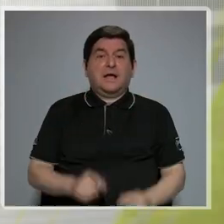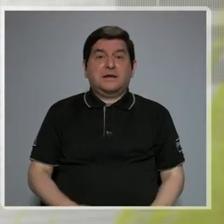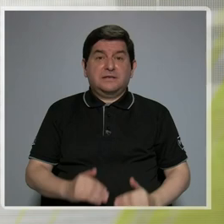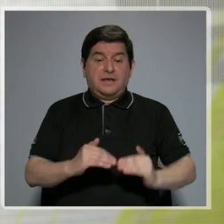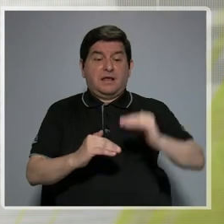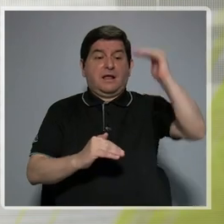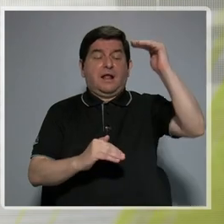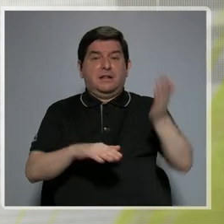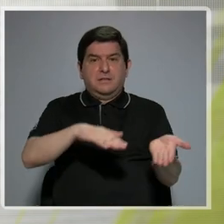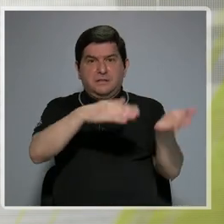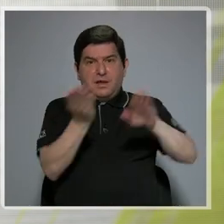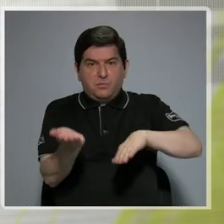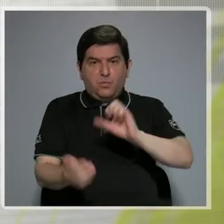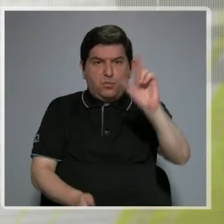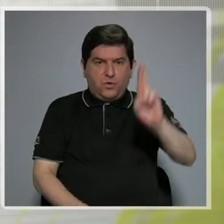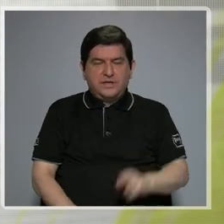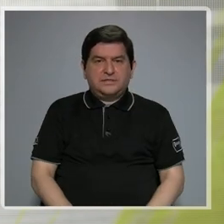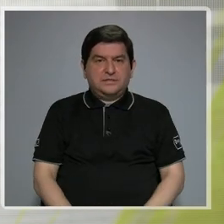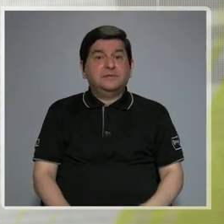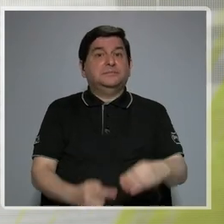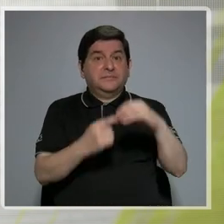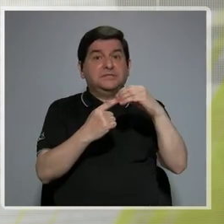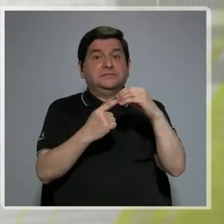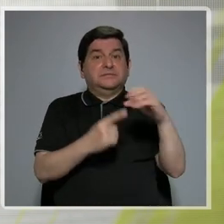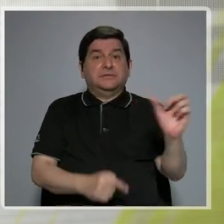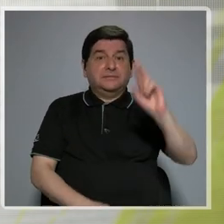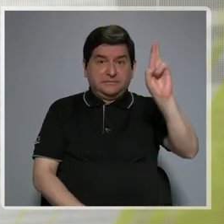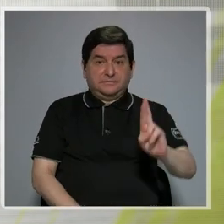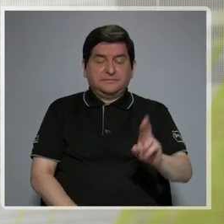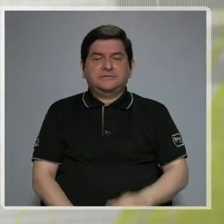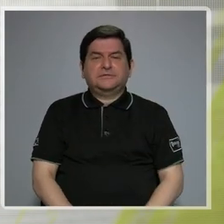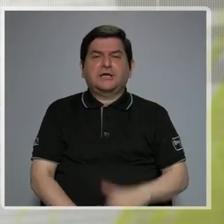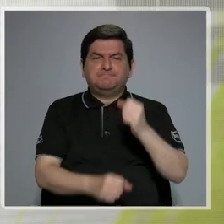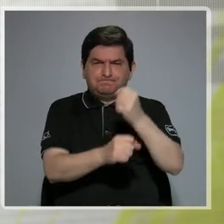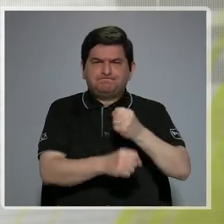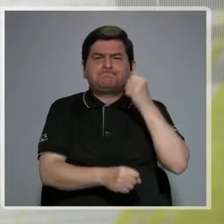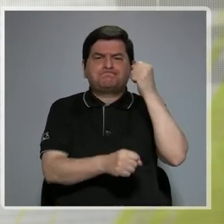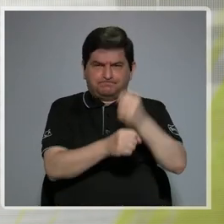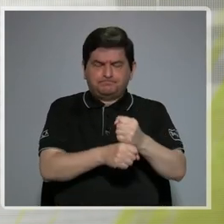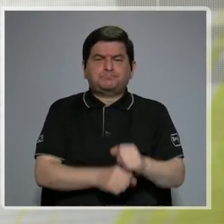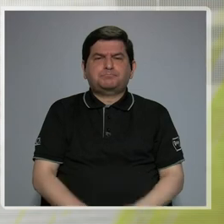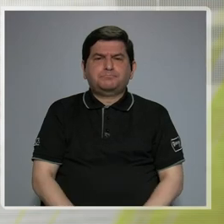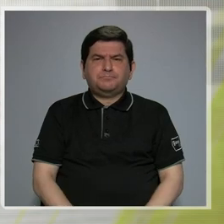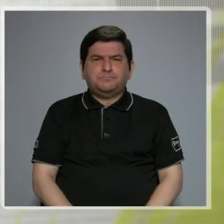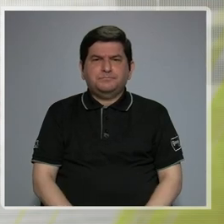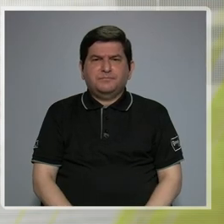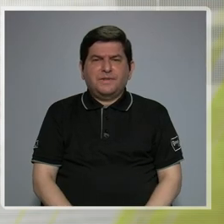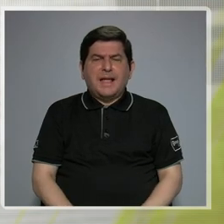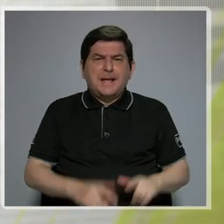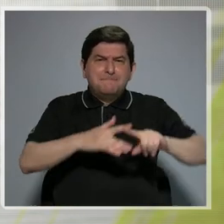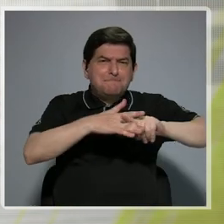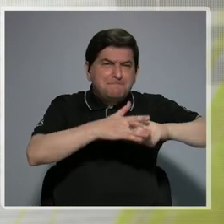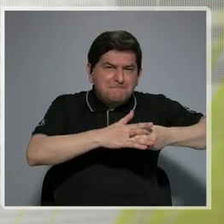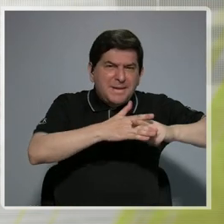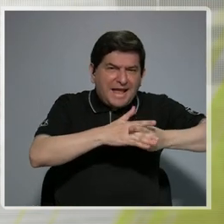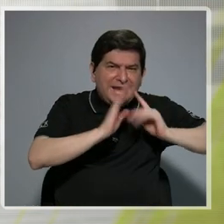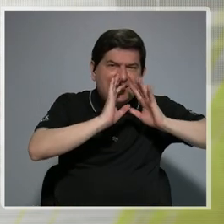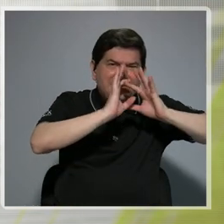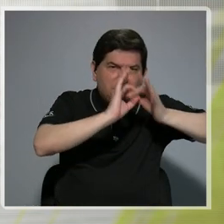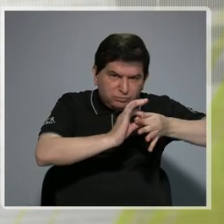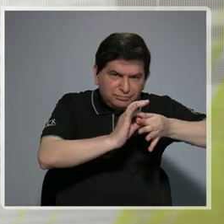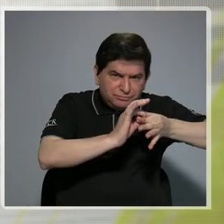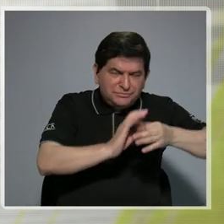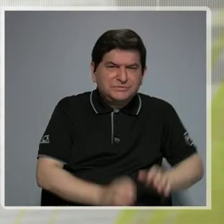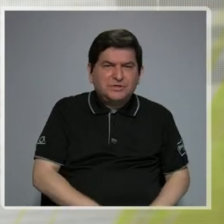mortalidad aquí en Costa Rica, de los más mortales en Costa Rica. Entonces, hemos trabajado un poco en cómo son los mecanismos relacionados